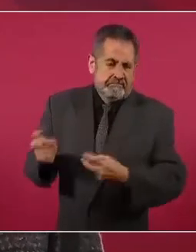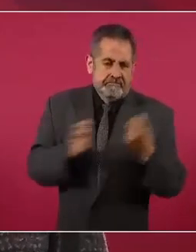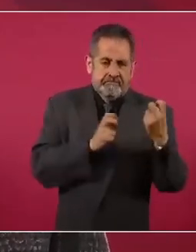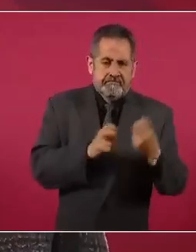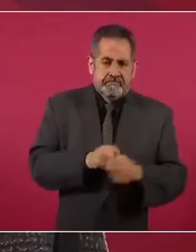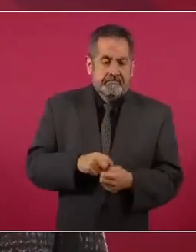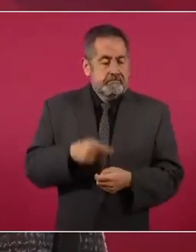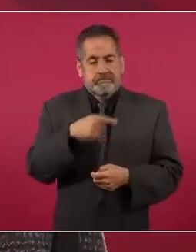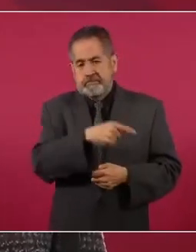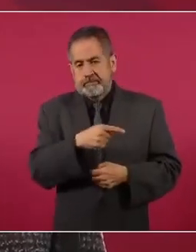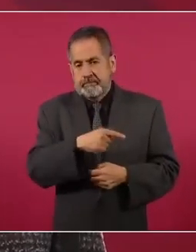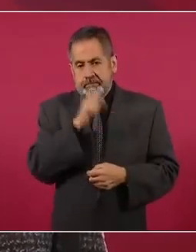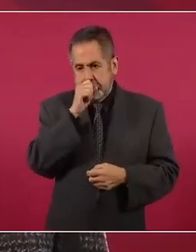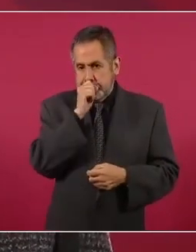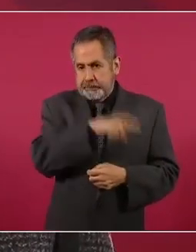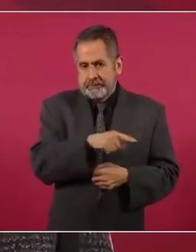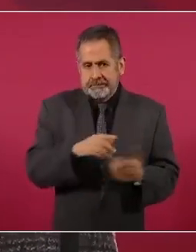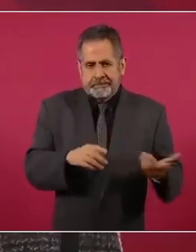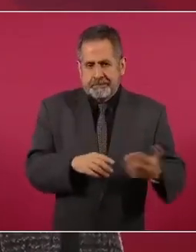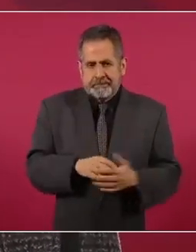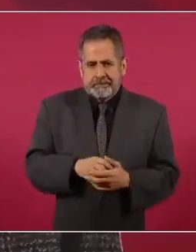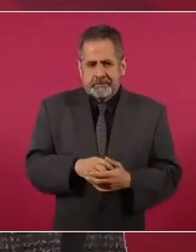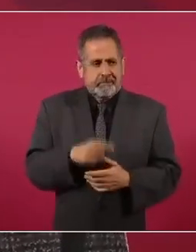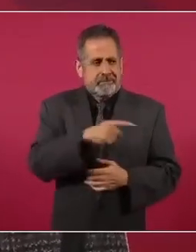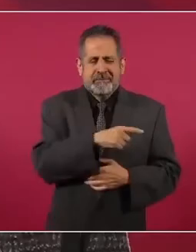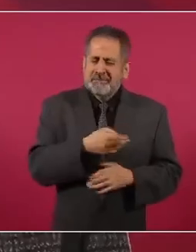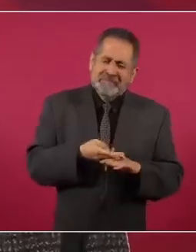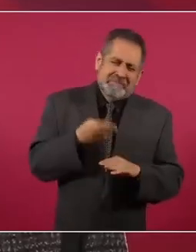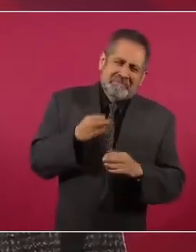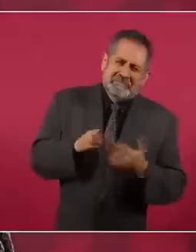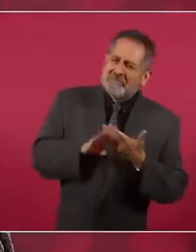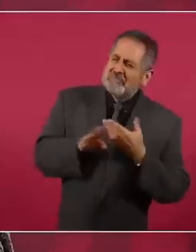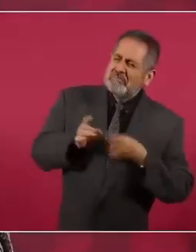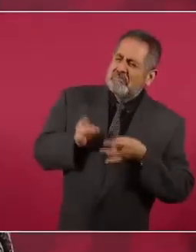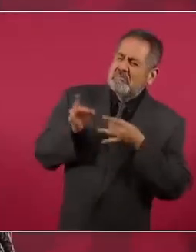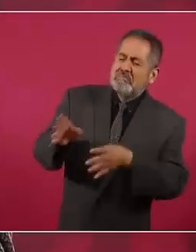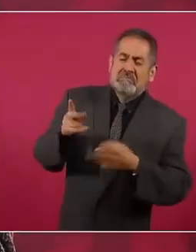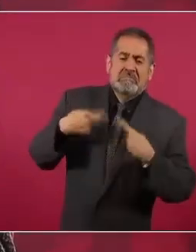además le tienen un profundo desprecio al pueblo.